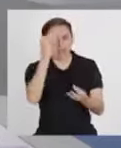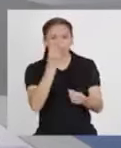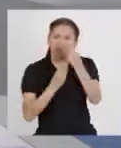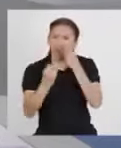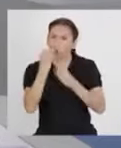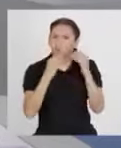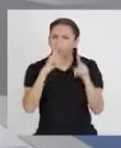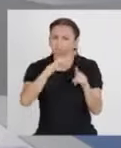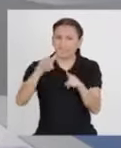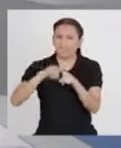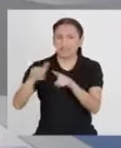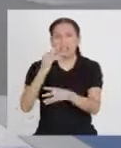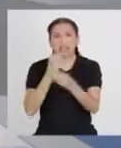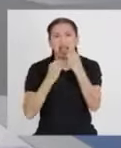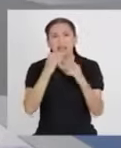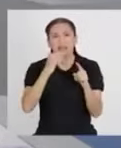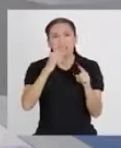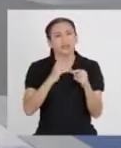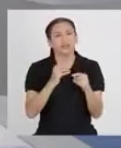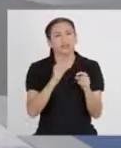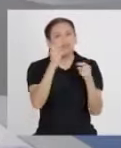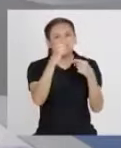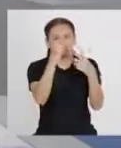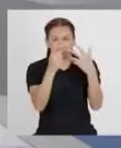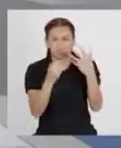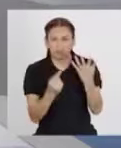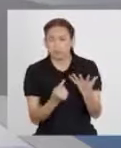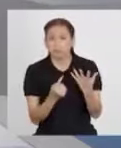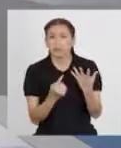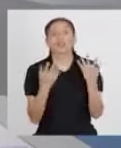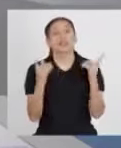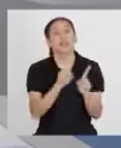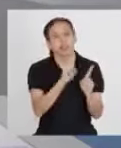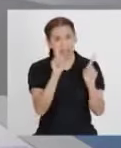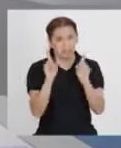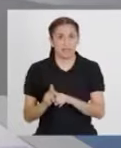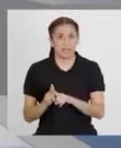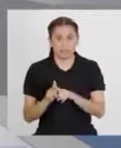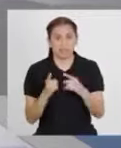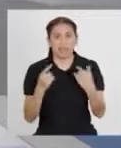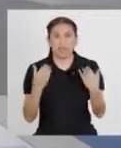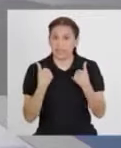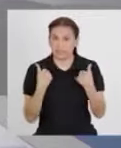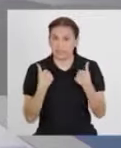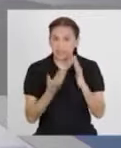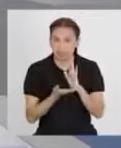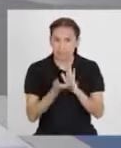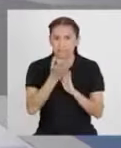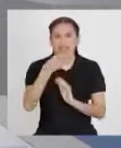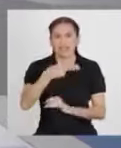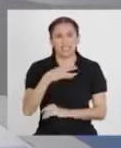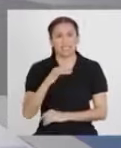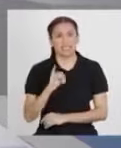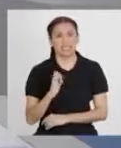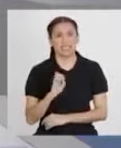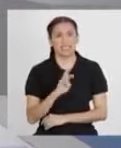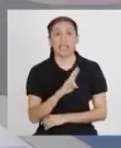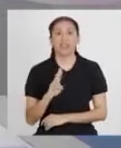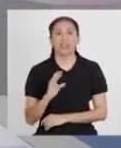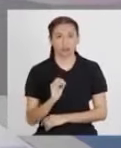a consumir alimentos variados y que, además, contengan hierro.